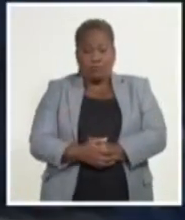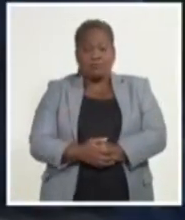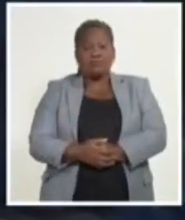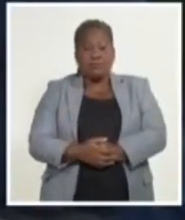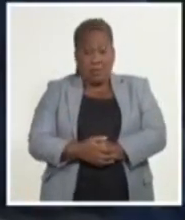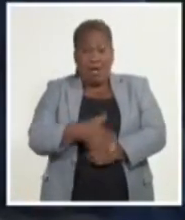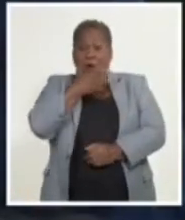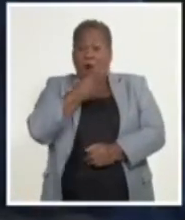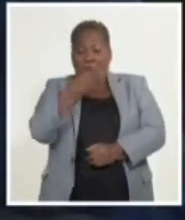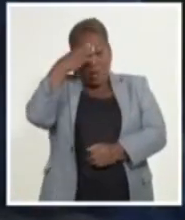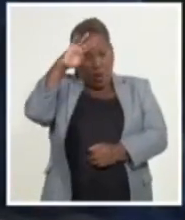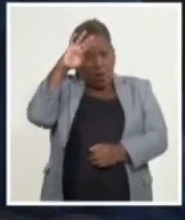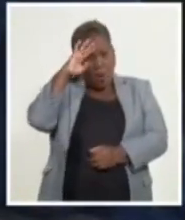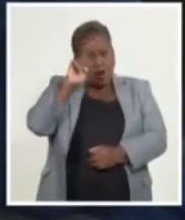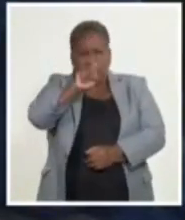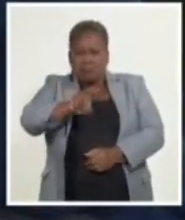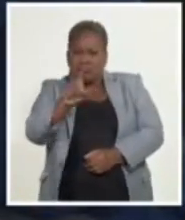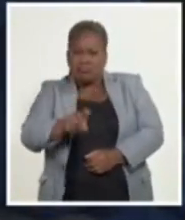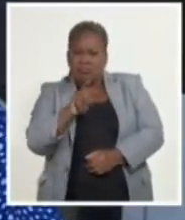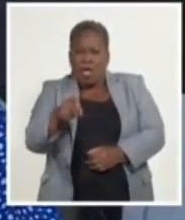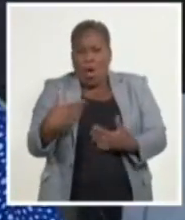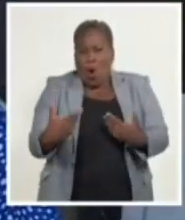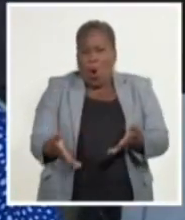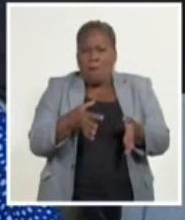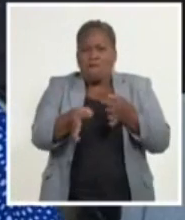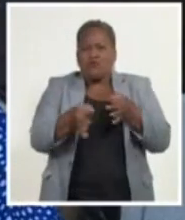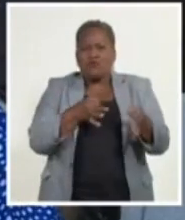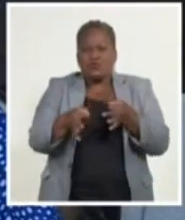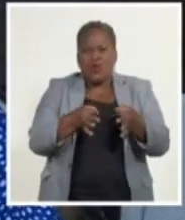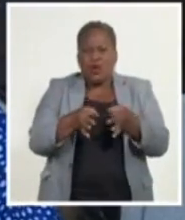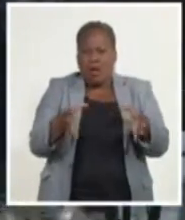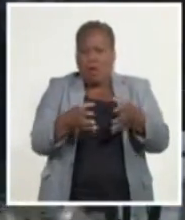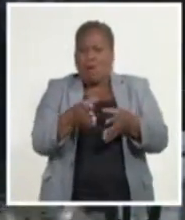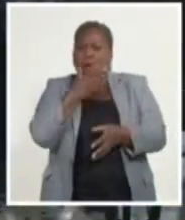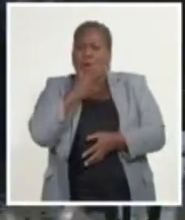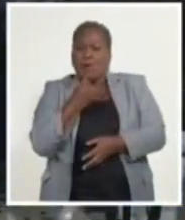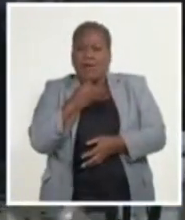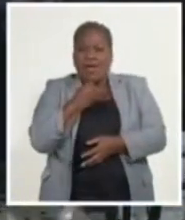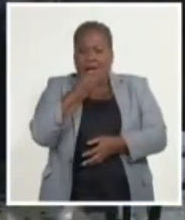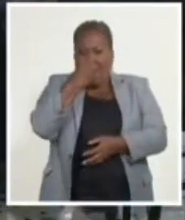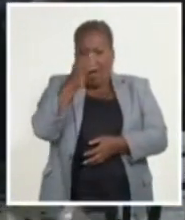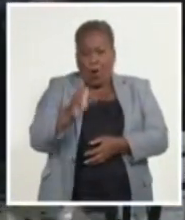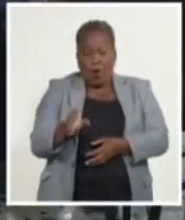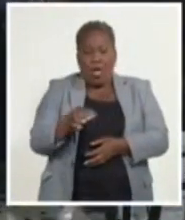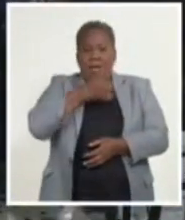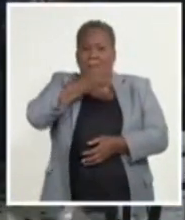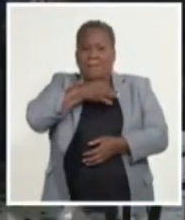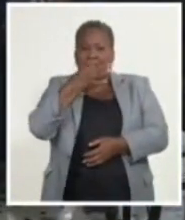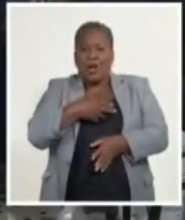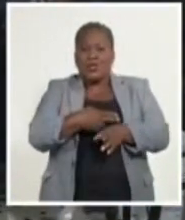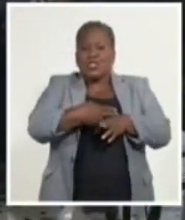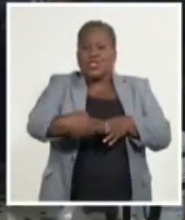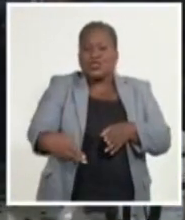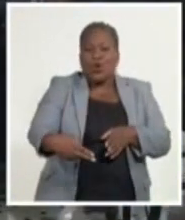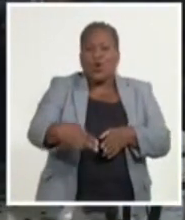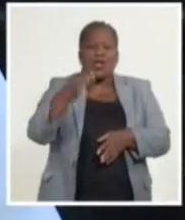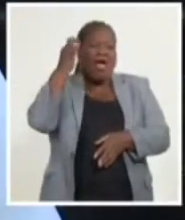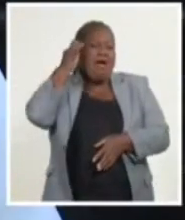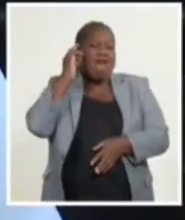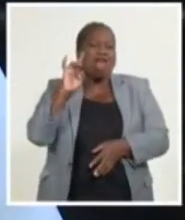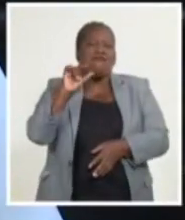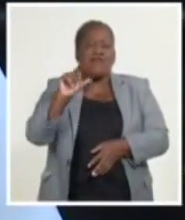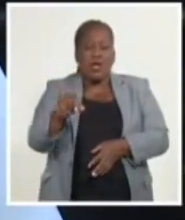interesaron por el funcionamiento de la organización juvenil angolana y explicaron al visitante la historia de la FEU y sus retos actuales en la